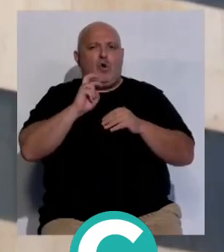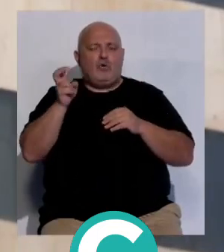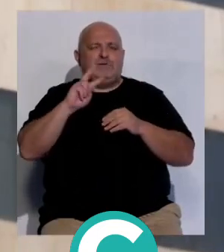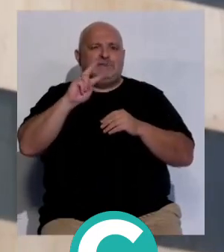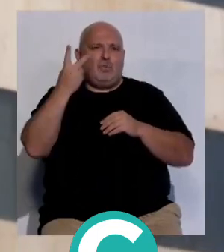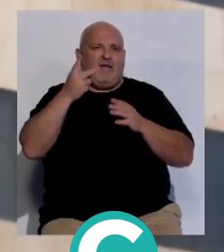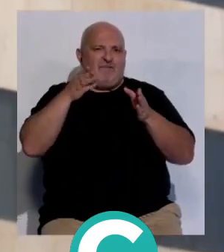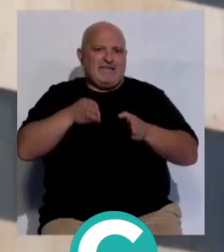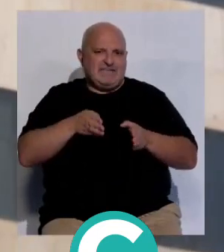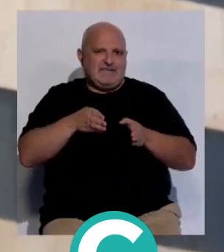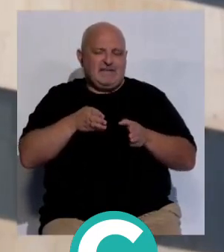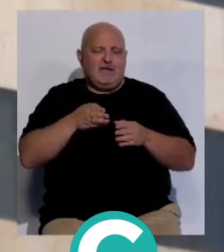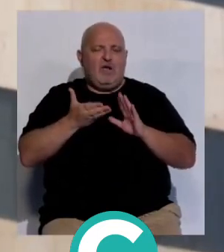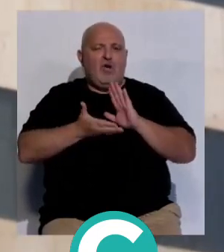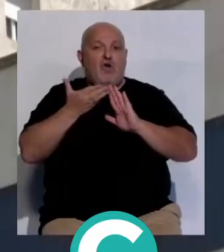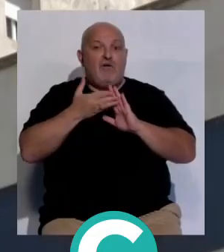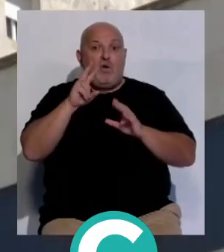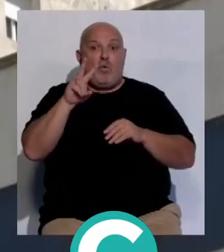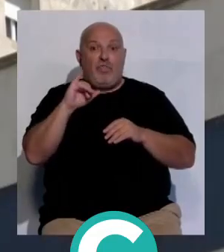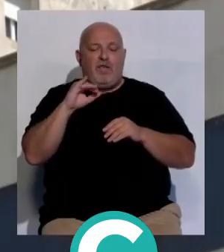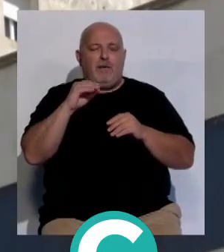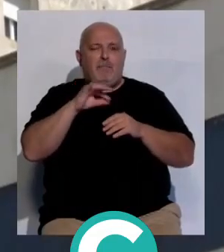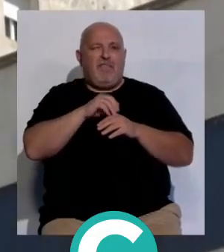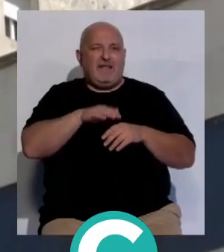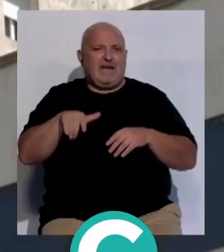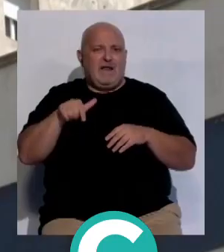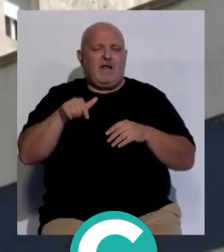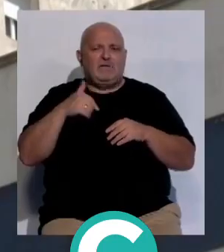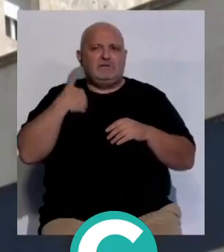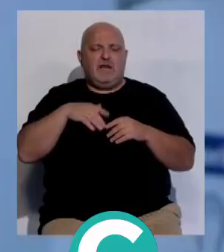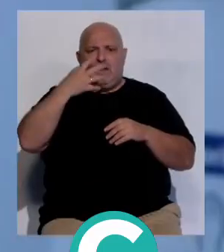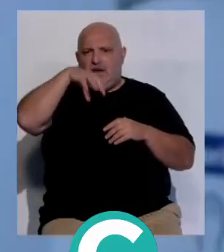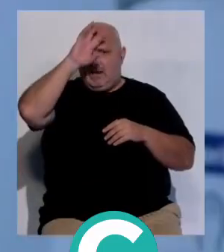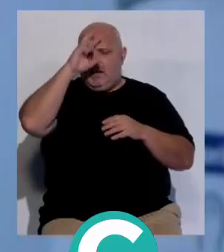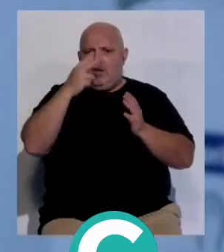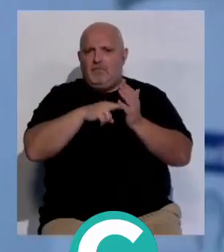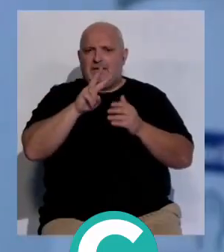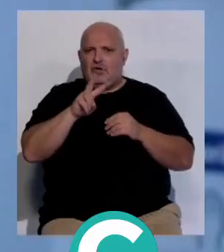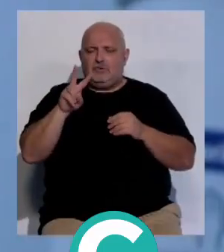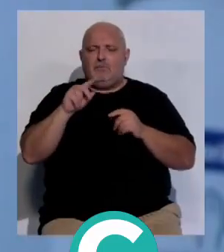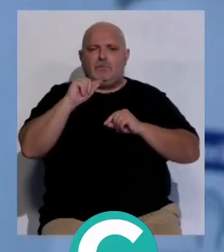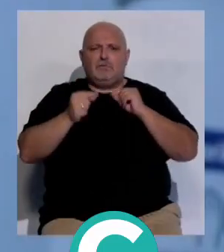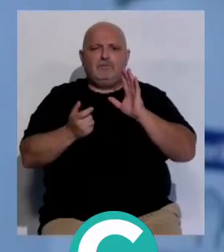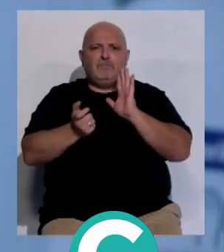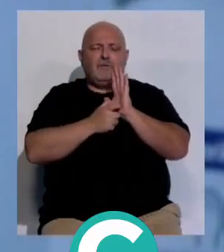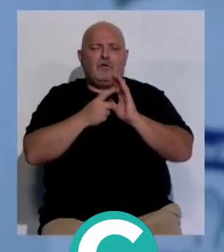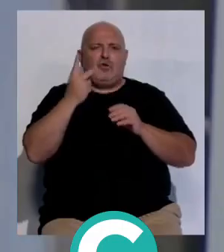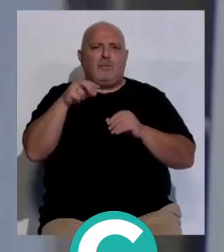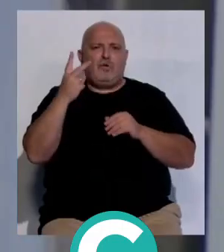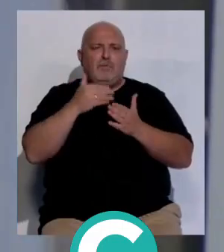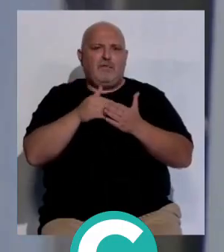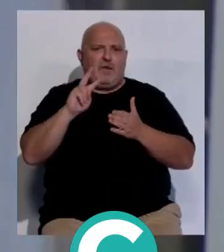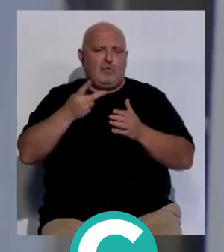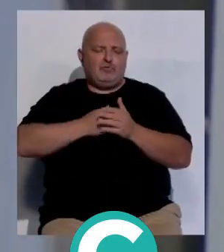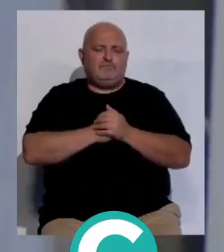de la siguiente fase Las obras en la UCI pediátrica del Puerta del Mar arrancaron en enero de 2022 con un presupuesto de 2,2